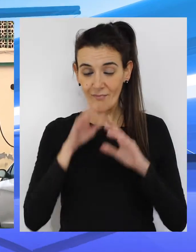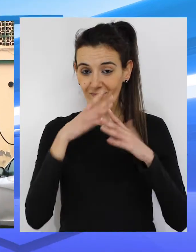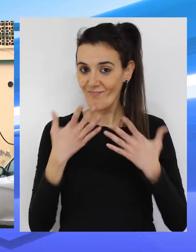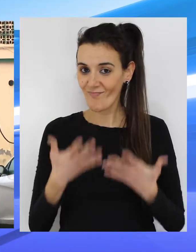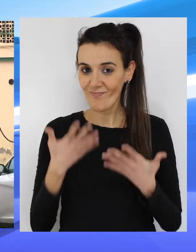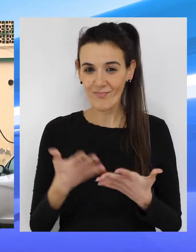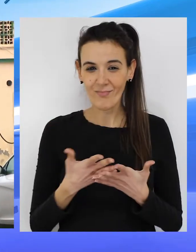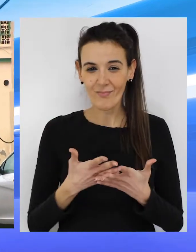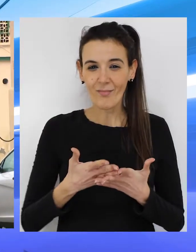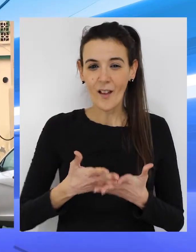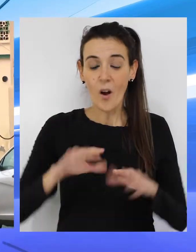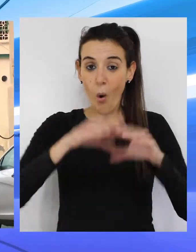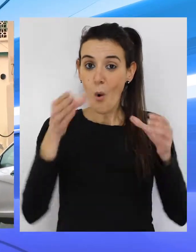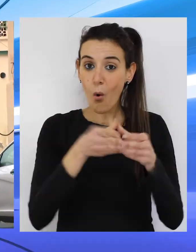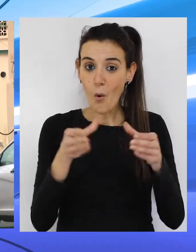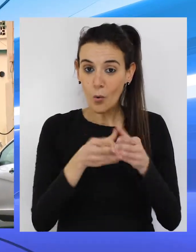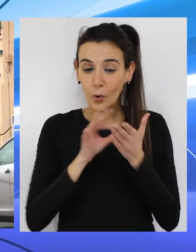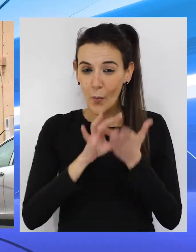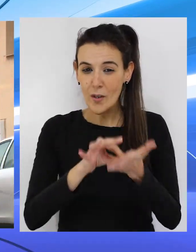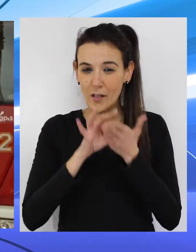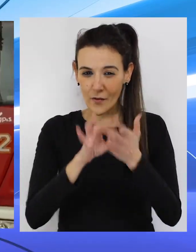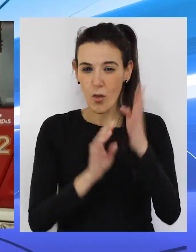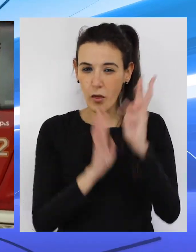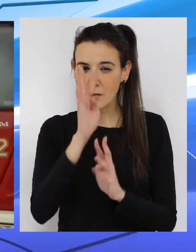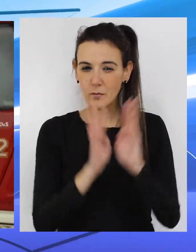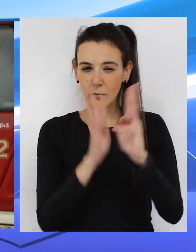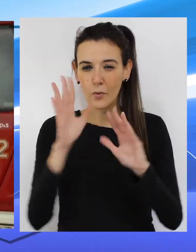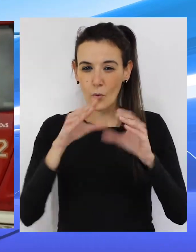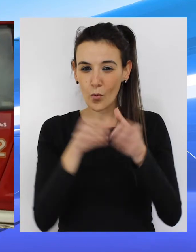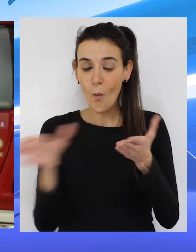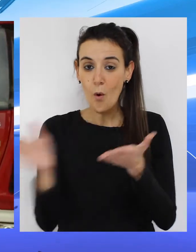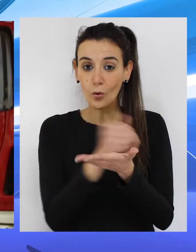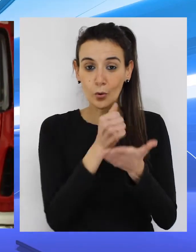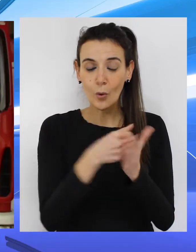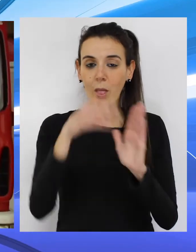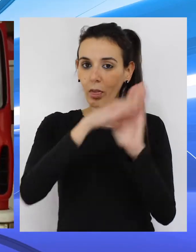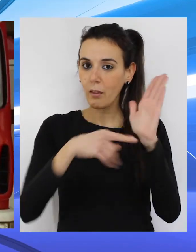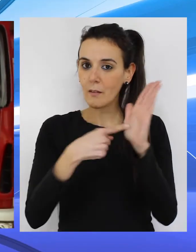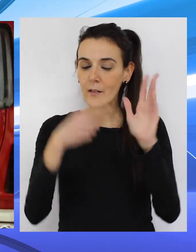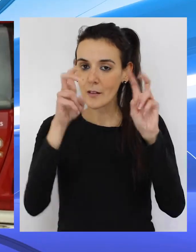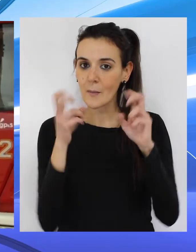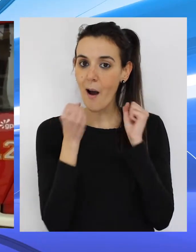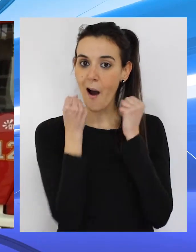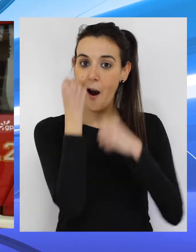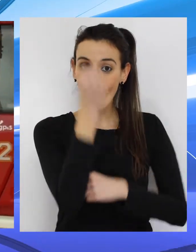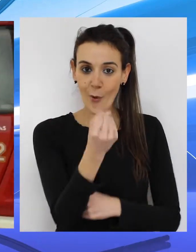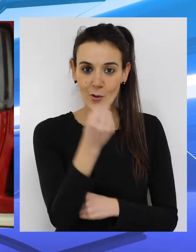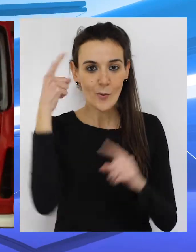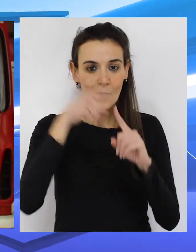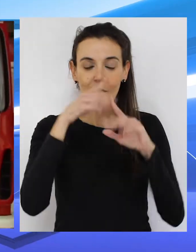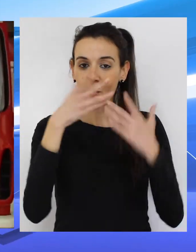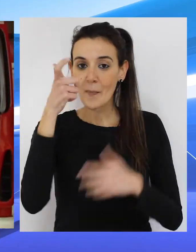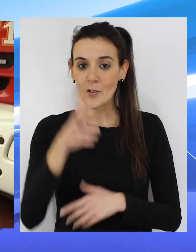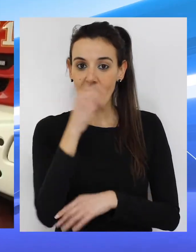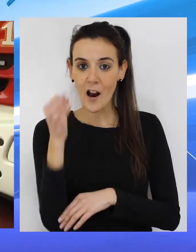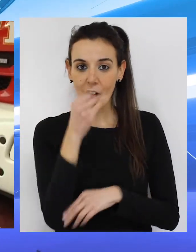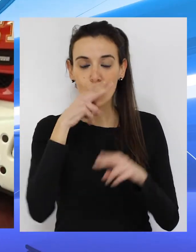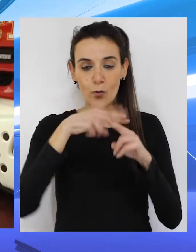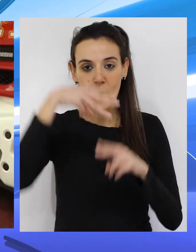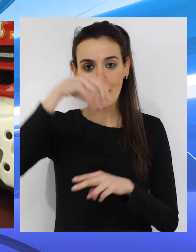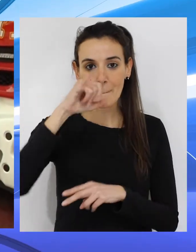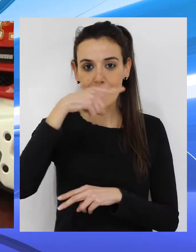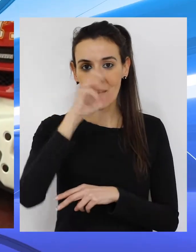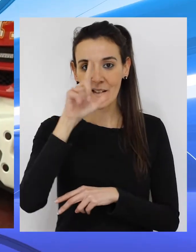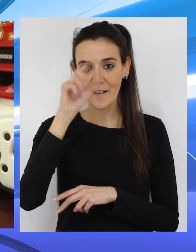Prácticamente todos los miembros del Servicio de Extinción de Incendios han manifestado su respaldo al actual jefe del servicio Miguel